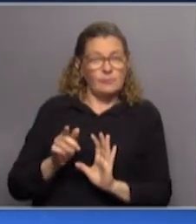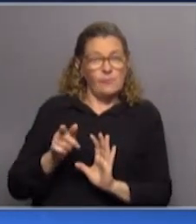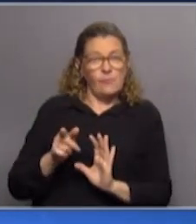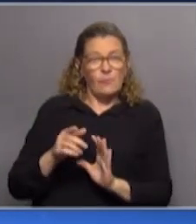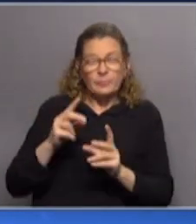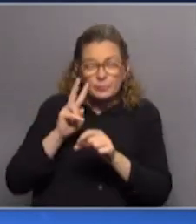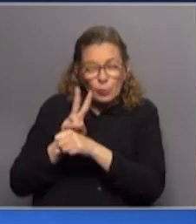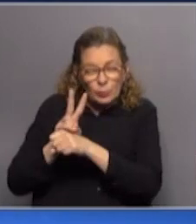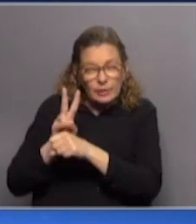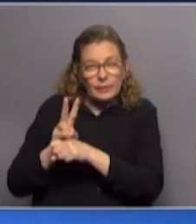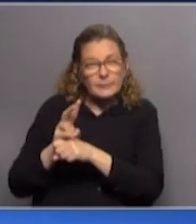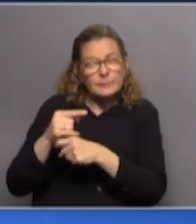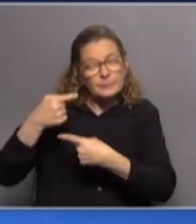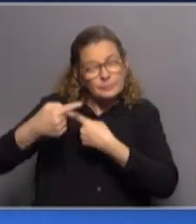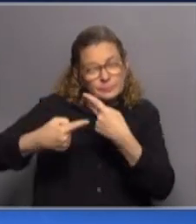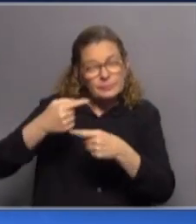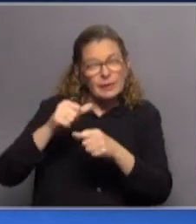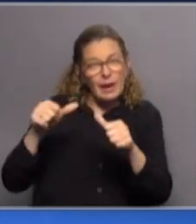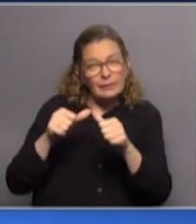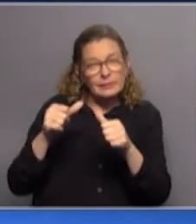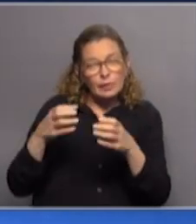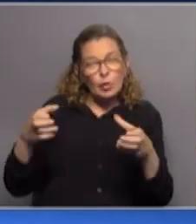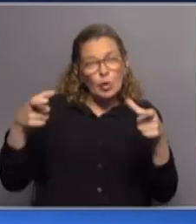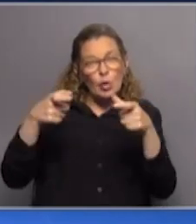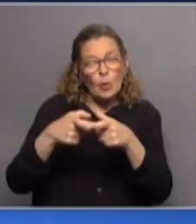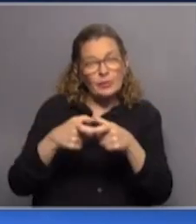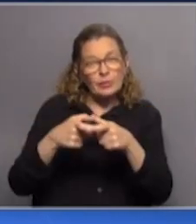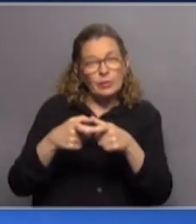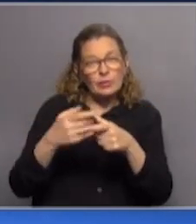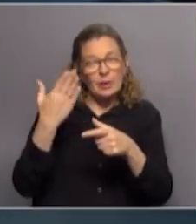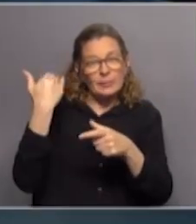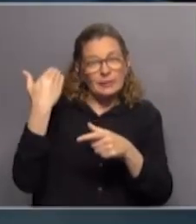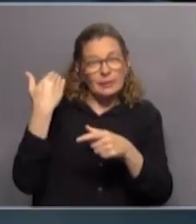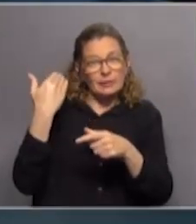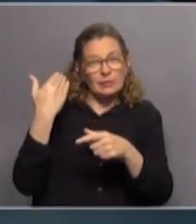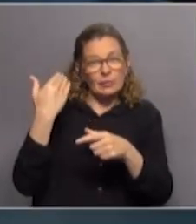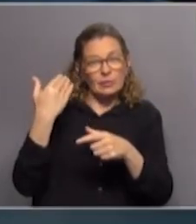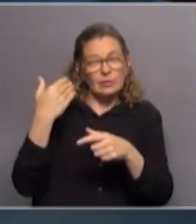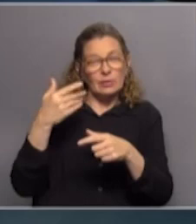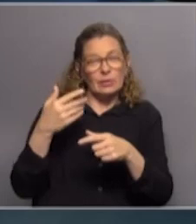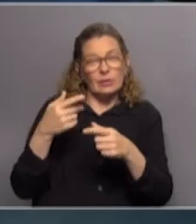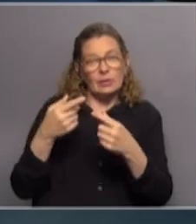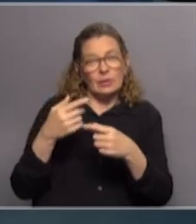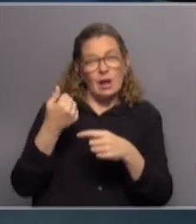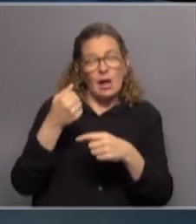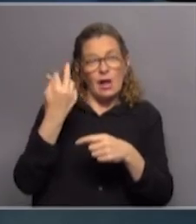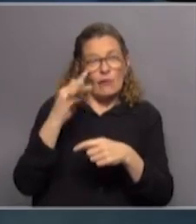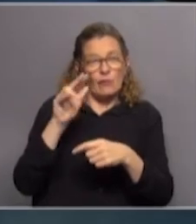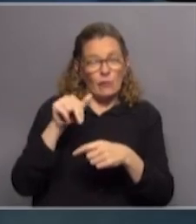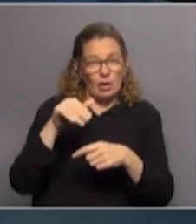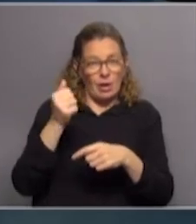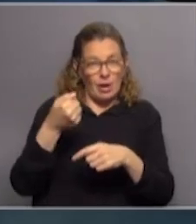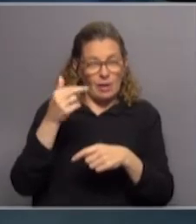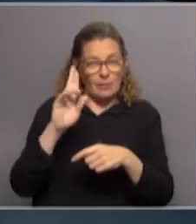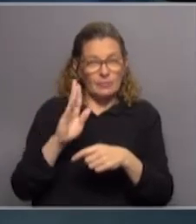El seguimiento que debía hacer la comisión fue de la mesa anterior a la que nosotros integramos ahora, de Afuncal, que